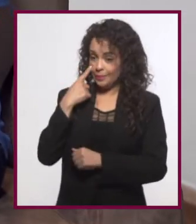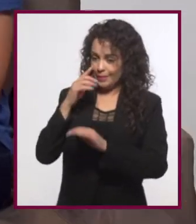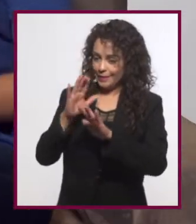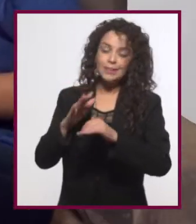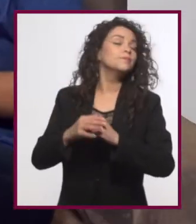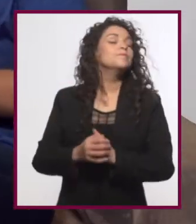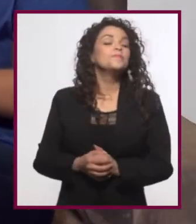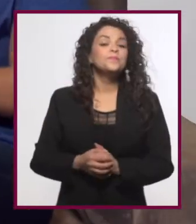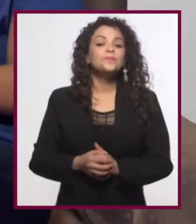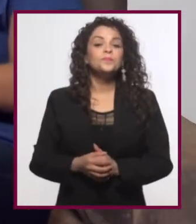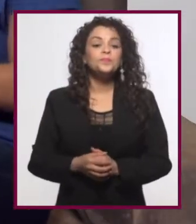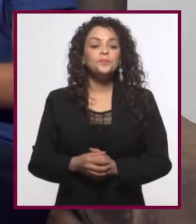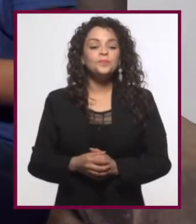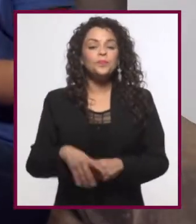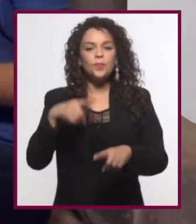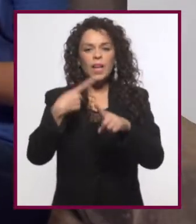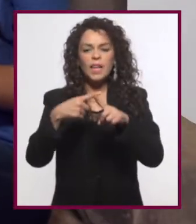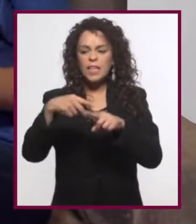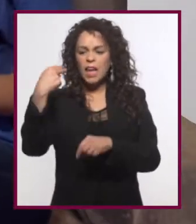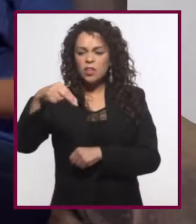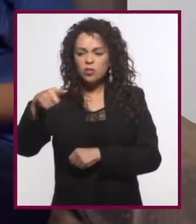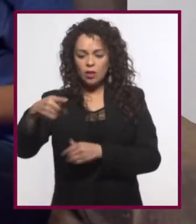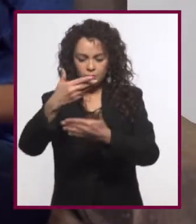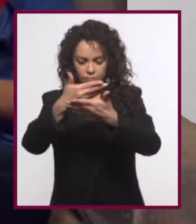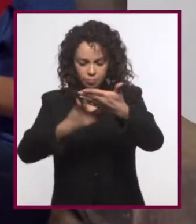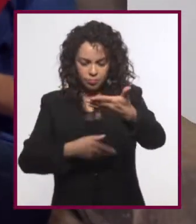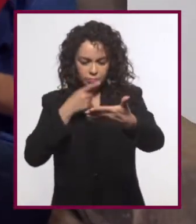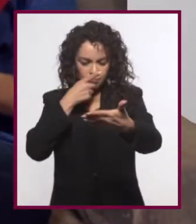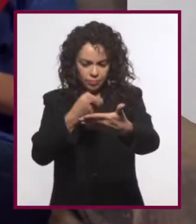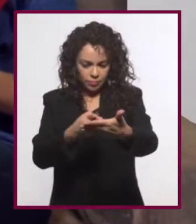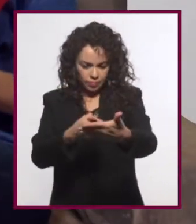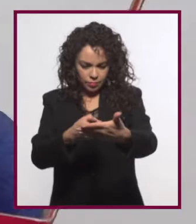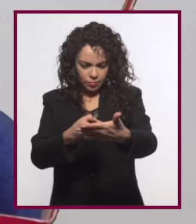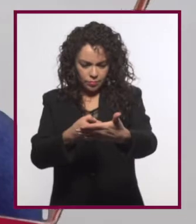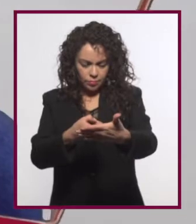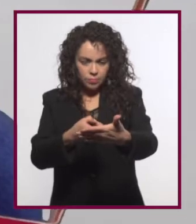Mira. ¿De quién es el nombre de la portada?